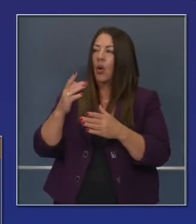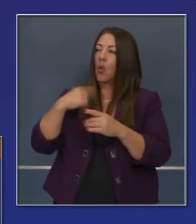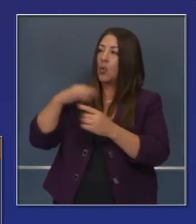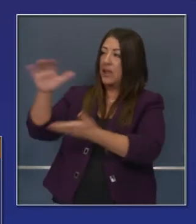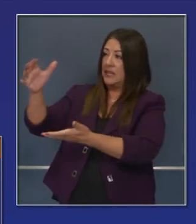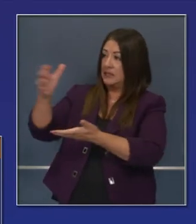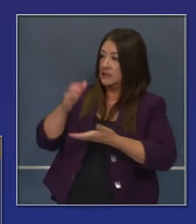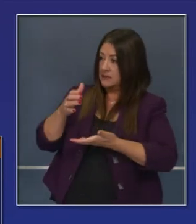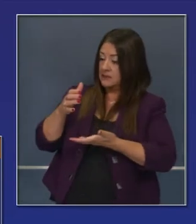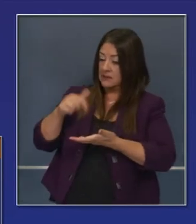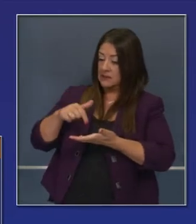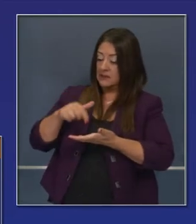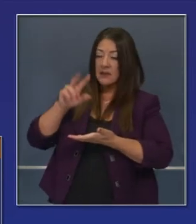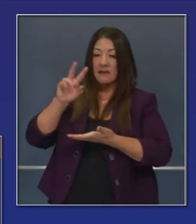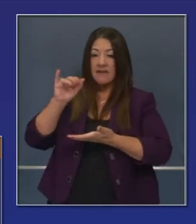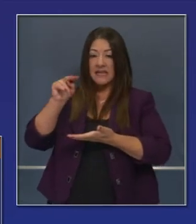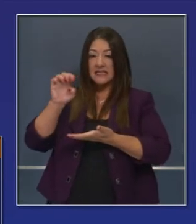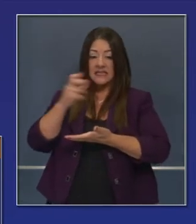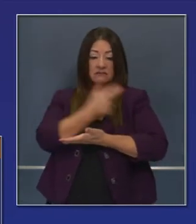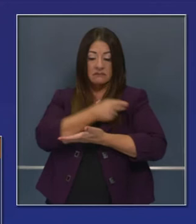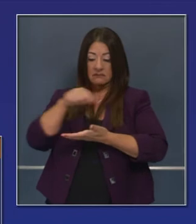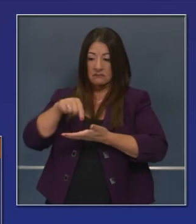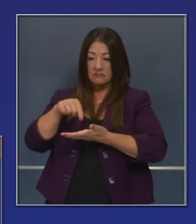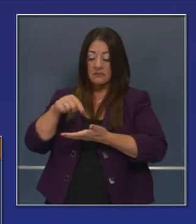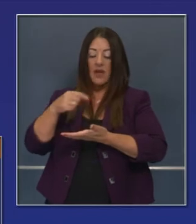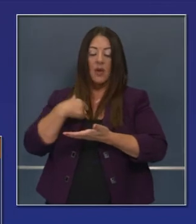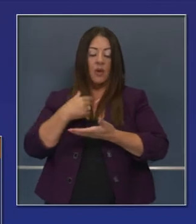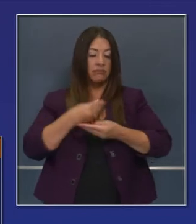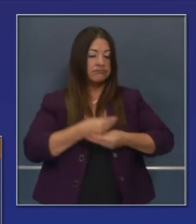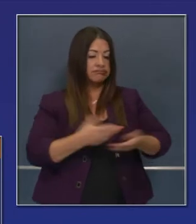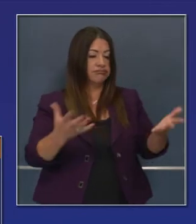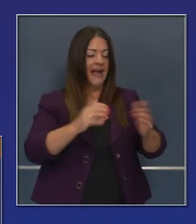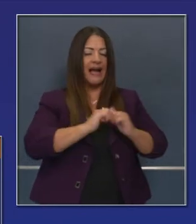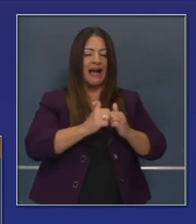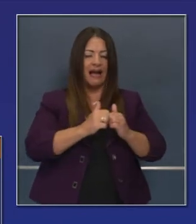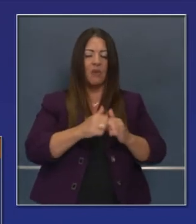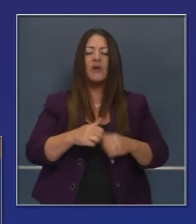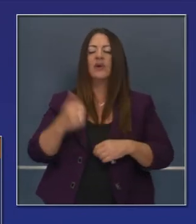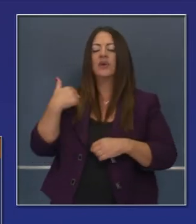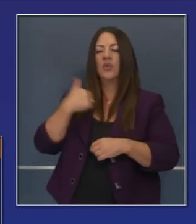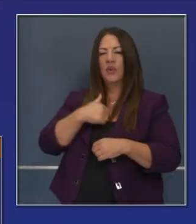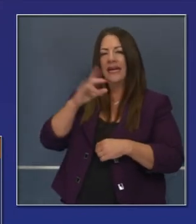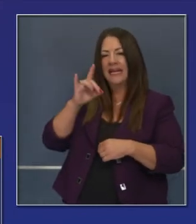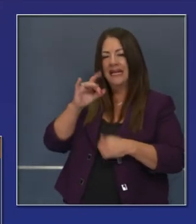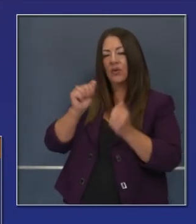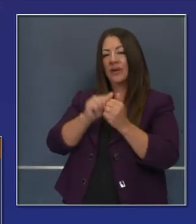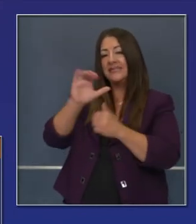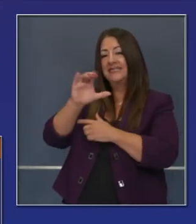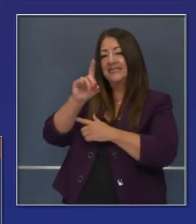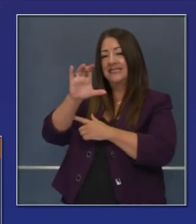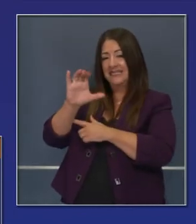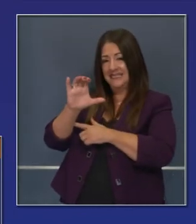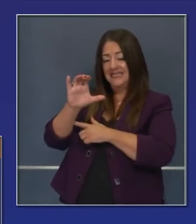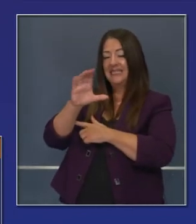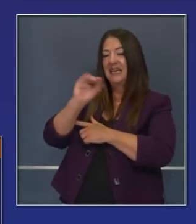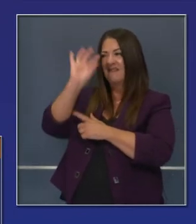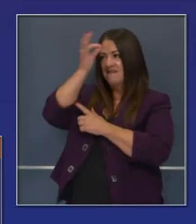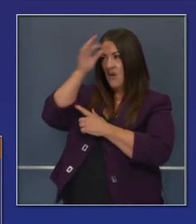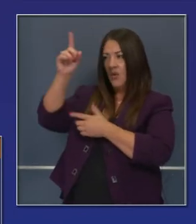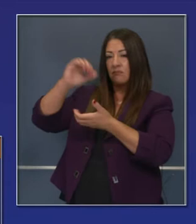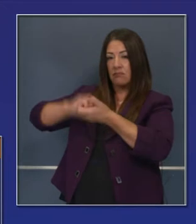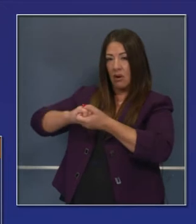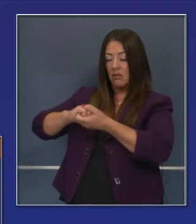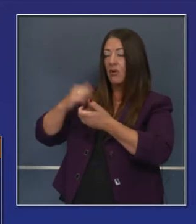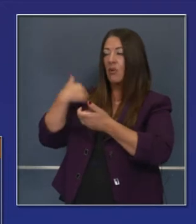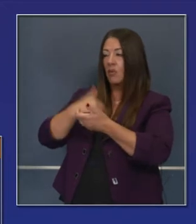para la distribución de la vacuna cuando esté lista al CDC y a nuestros socios federales. Poco más de hace una semana.